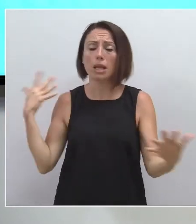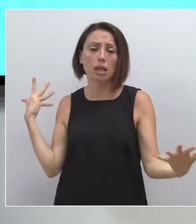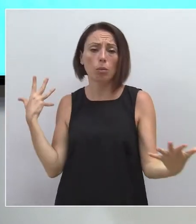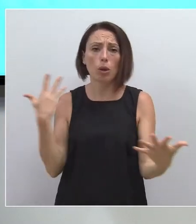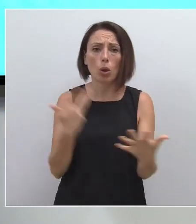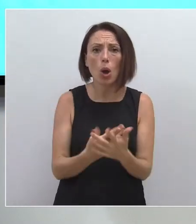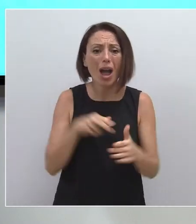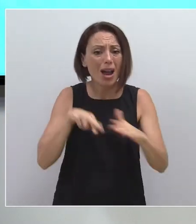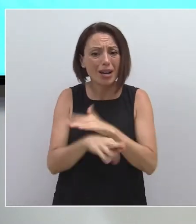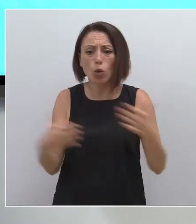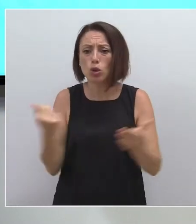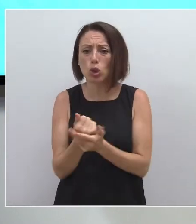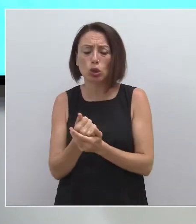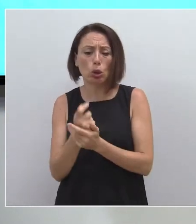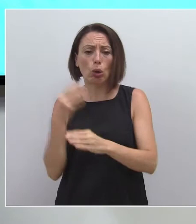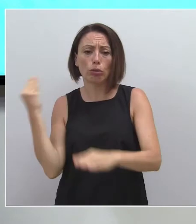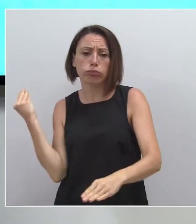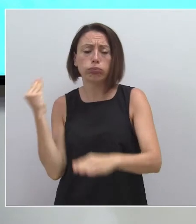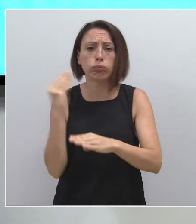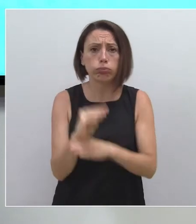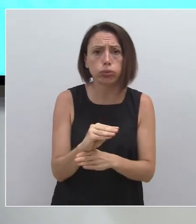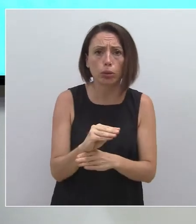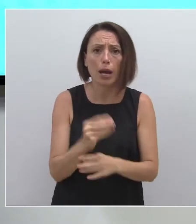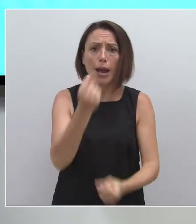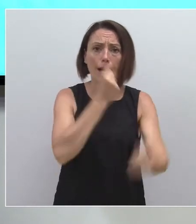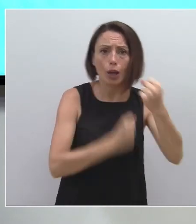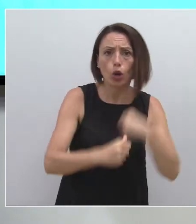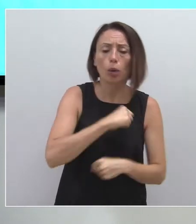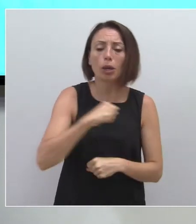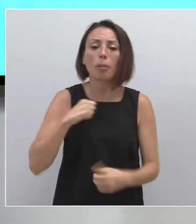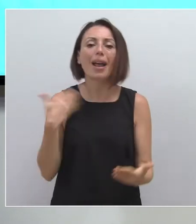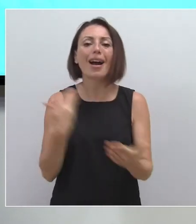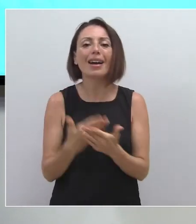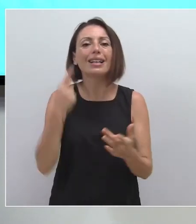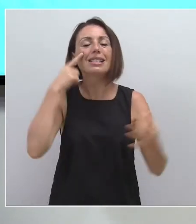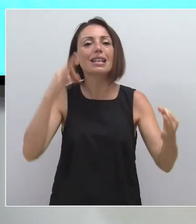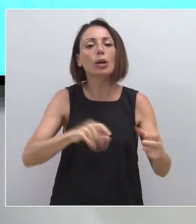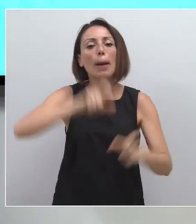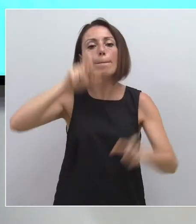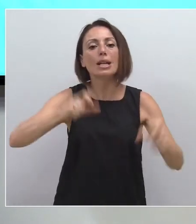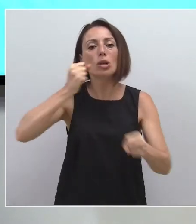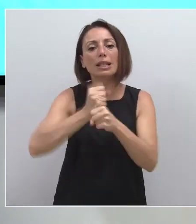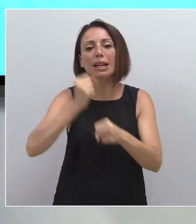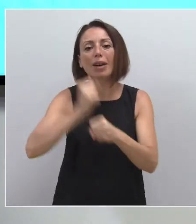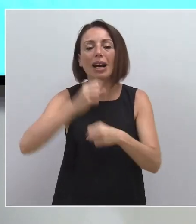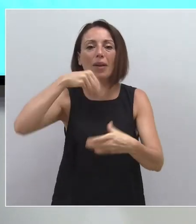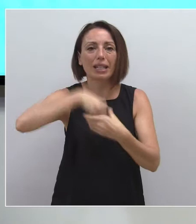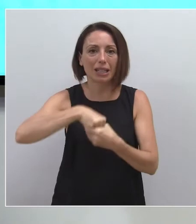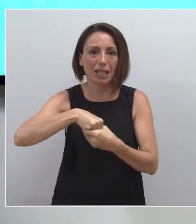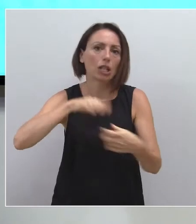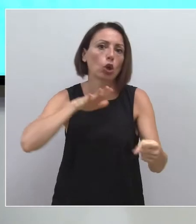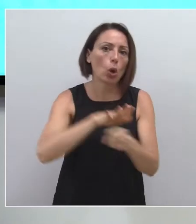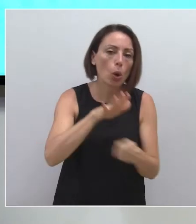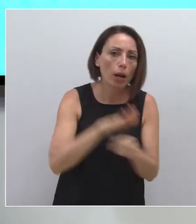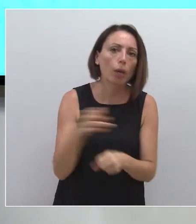ningún tipo de recurso, ni económico ni personal, para garantizar la seguridad de todos los profesionales y todos los trabajadores